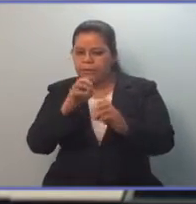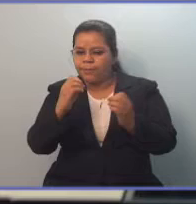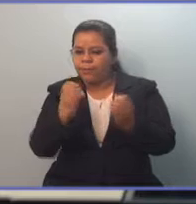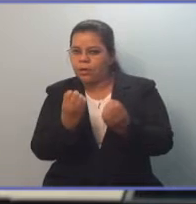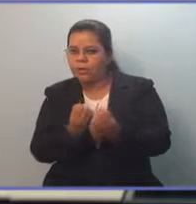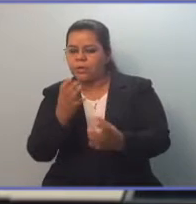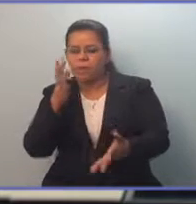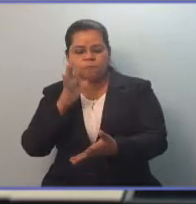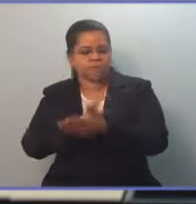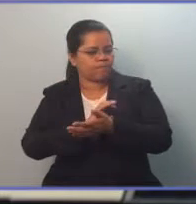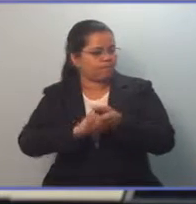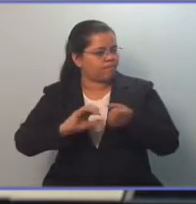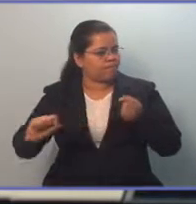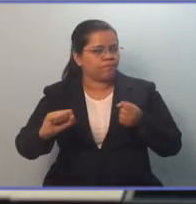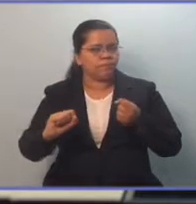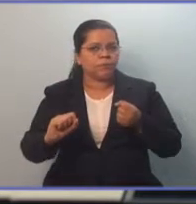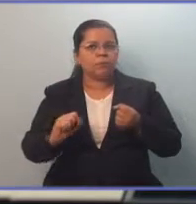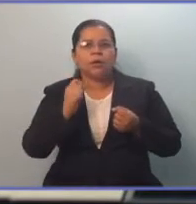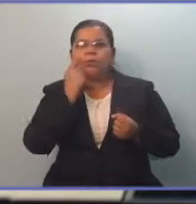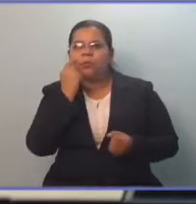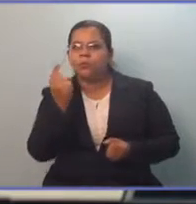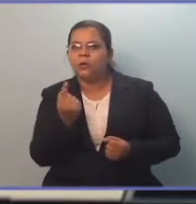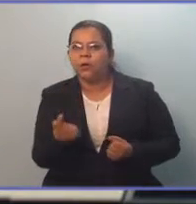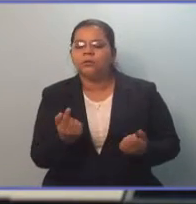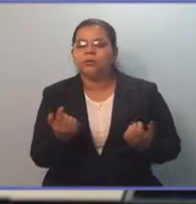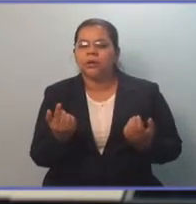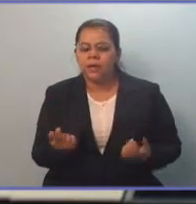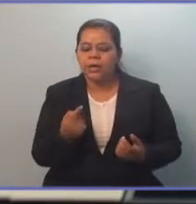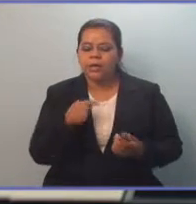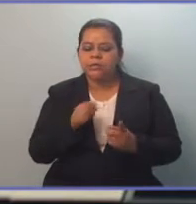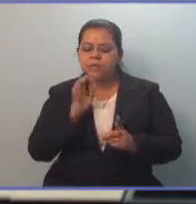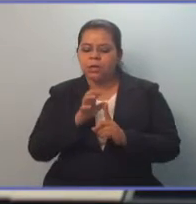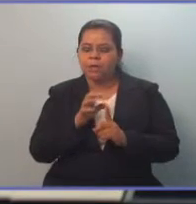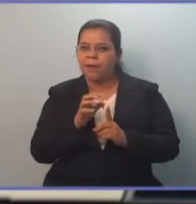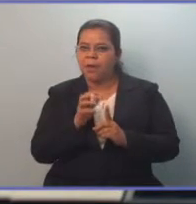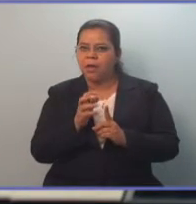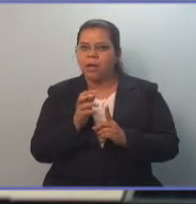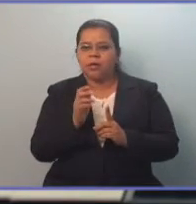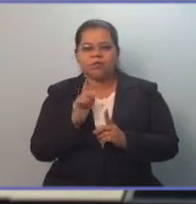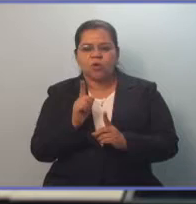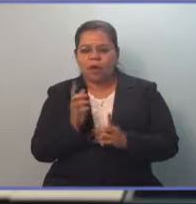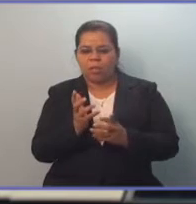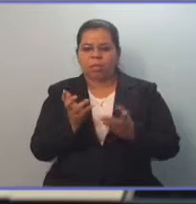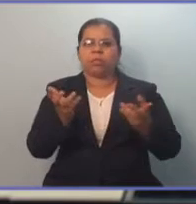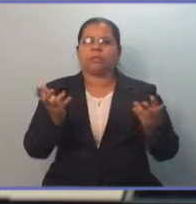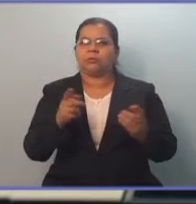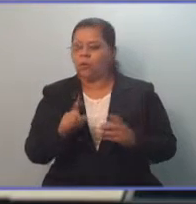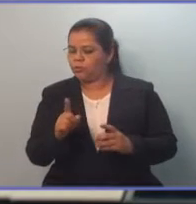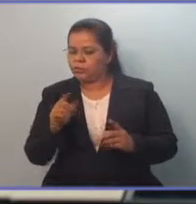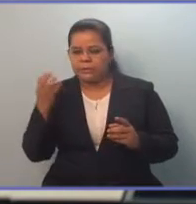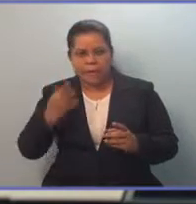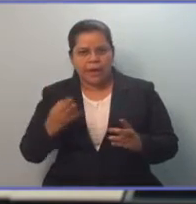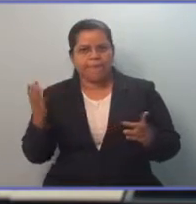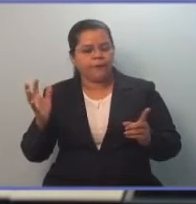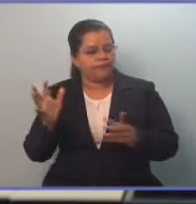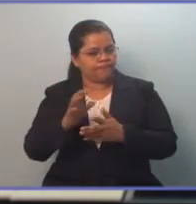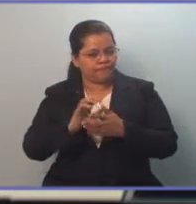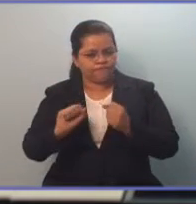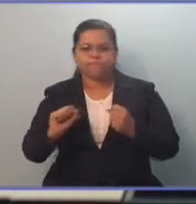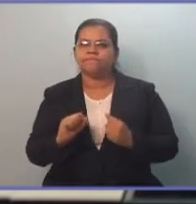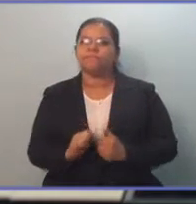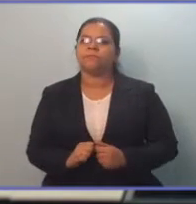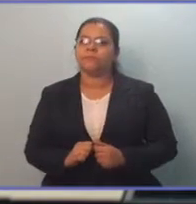y buscando la manera de que este no prospere. Segundo sentido